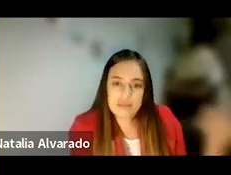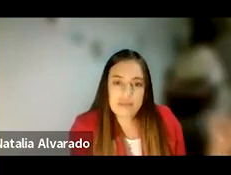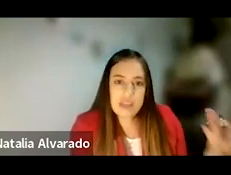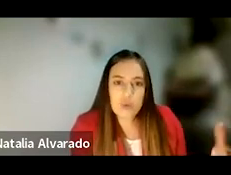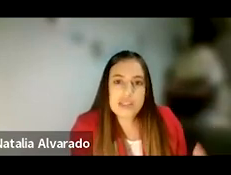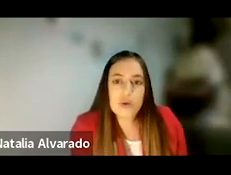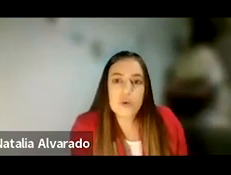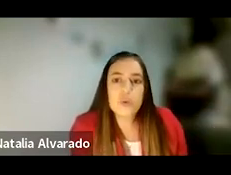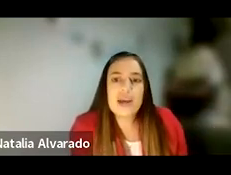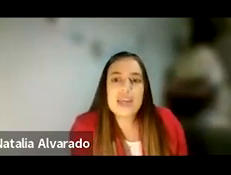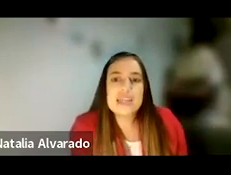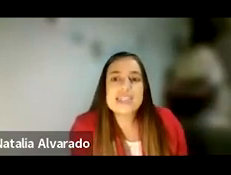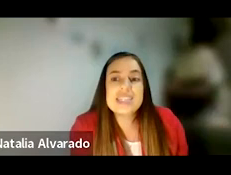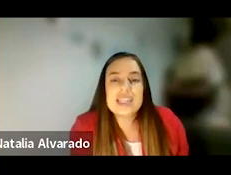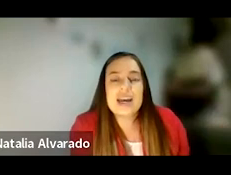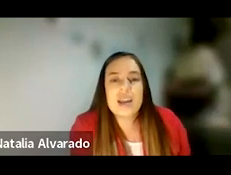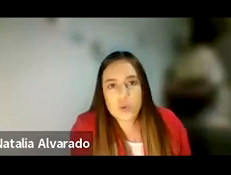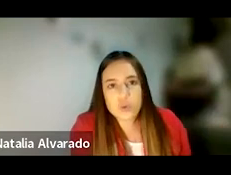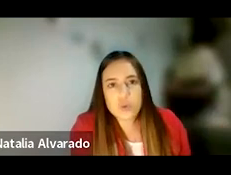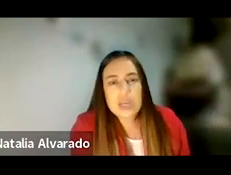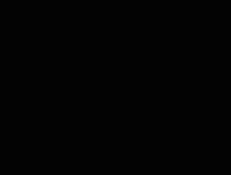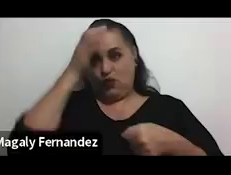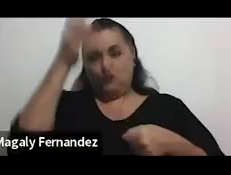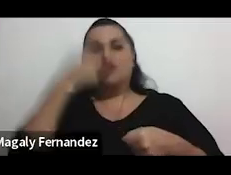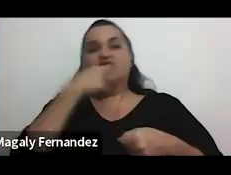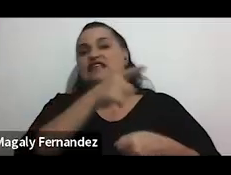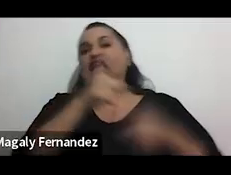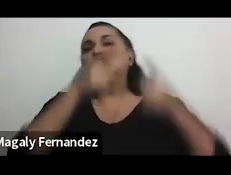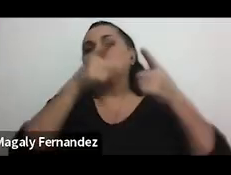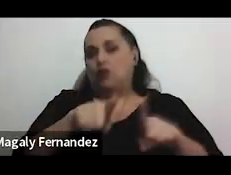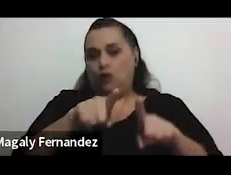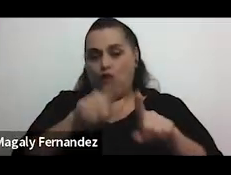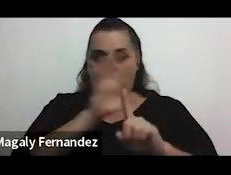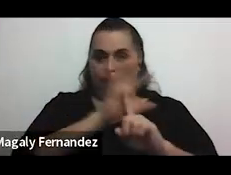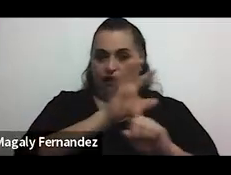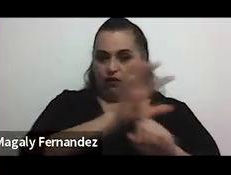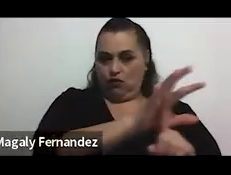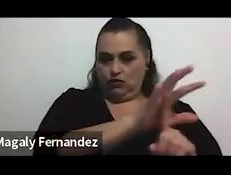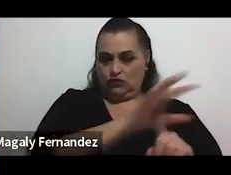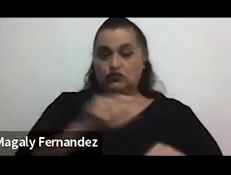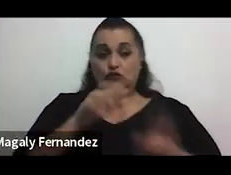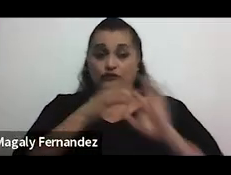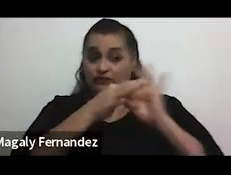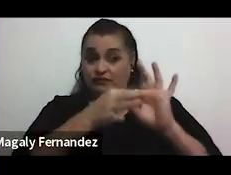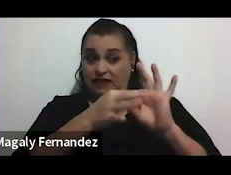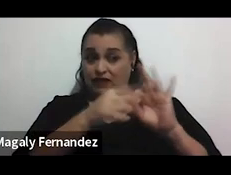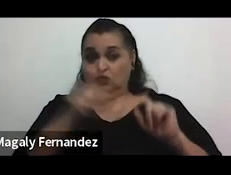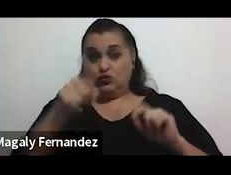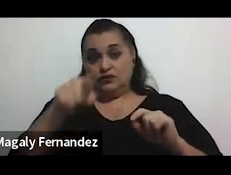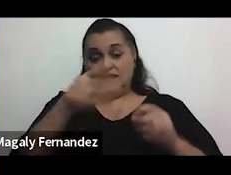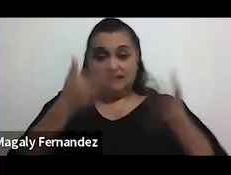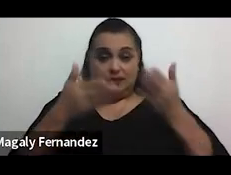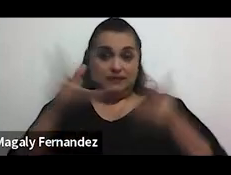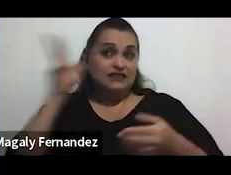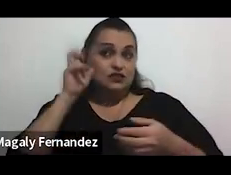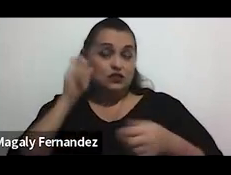que, según esa cultura, incitan al acoso. Con respecto a esto, me imagino que ustedes tal vez han escuchado en algún